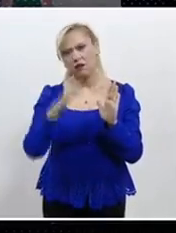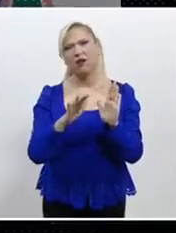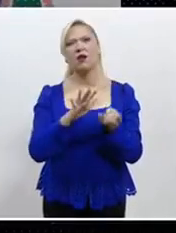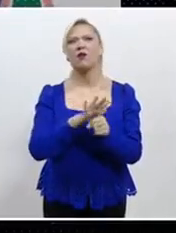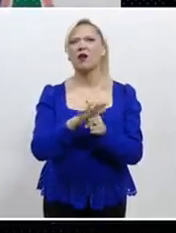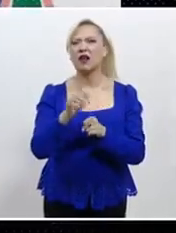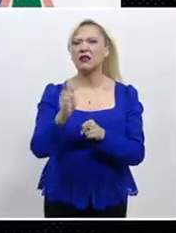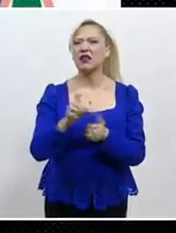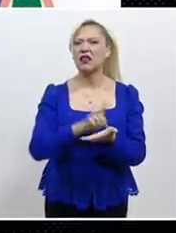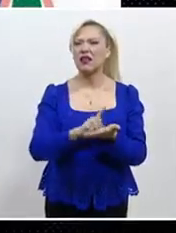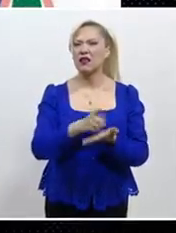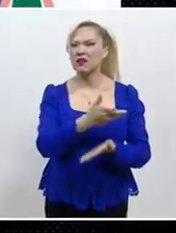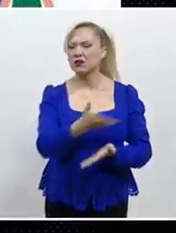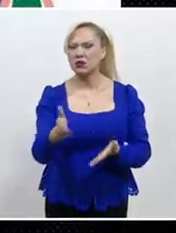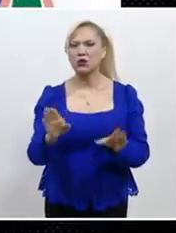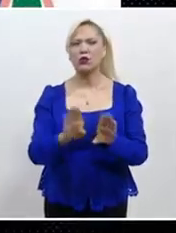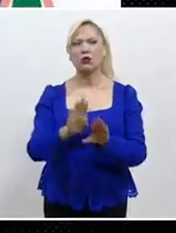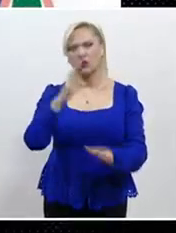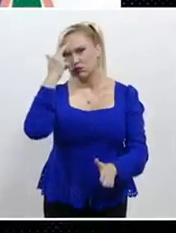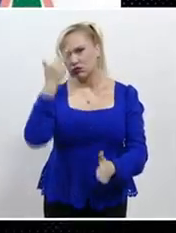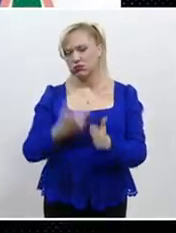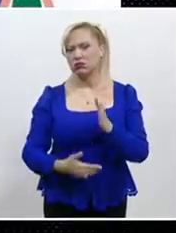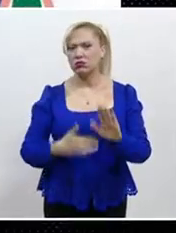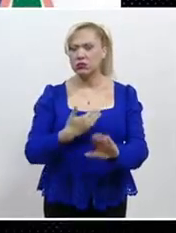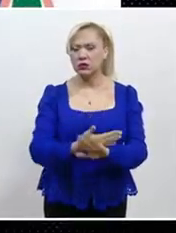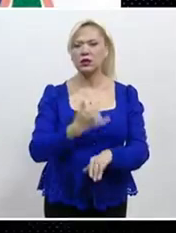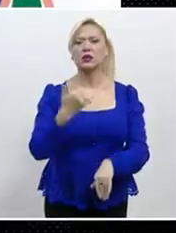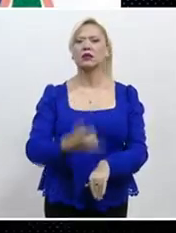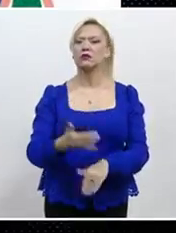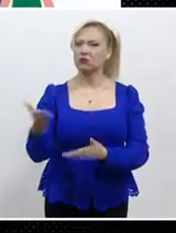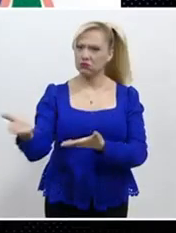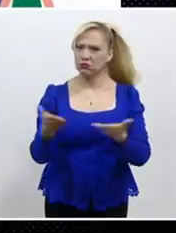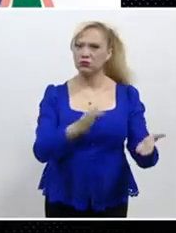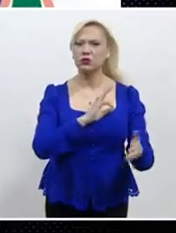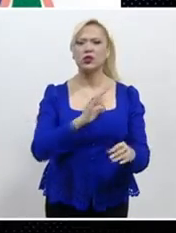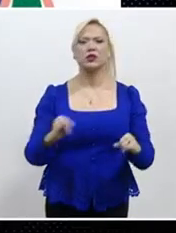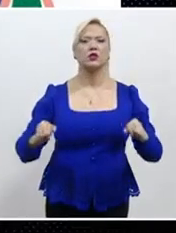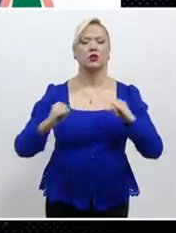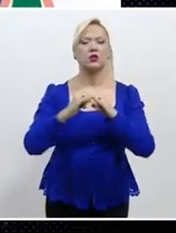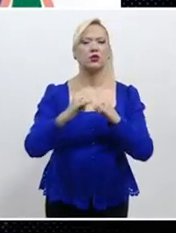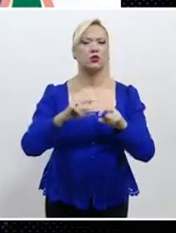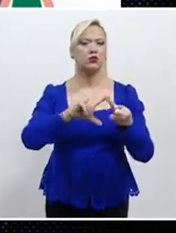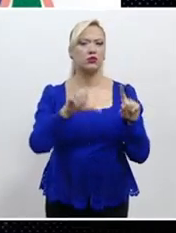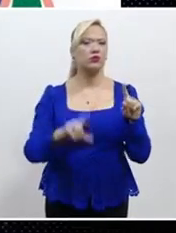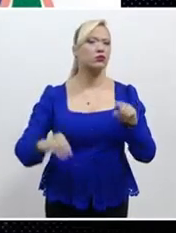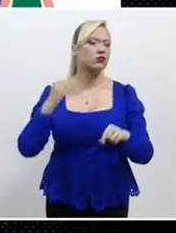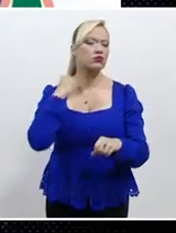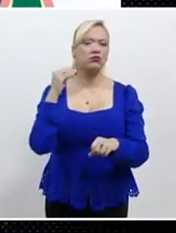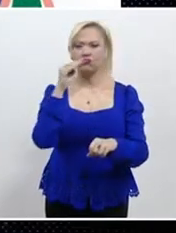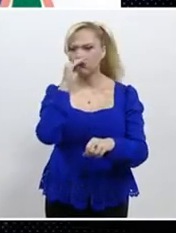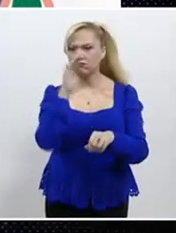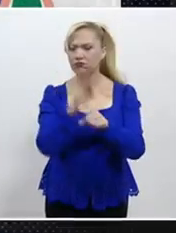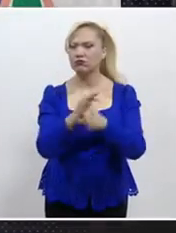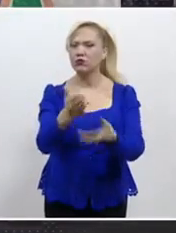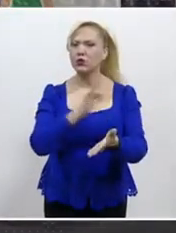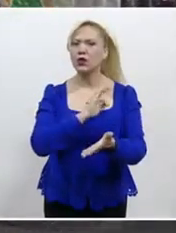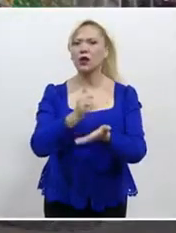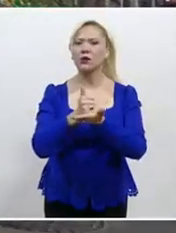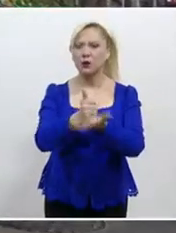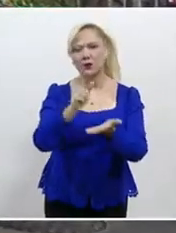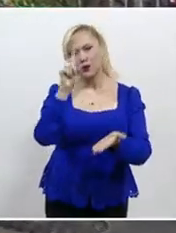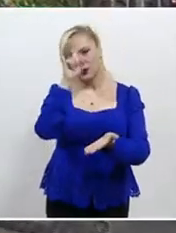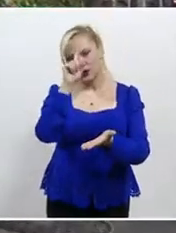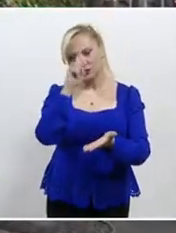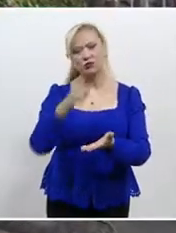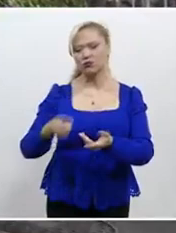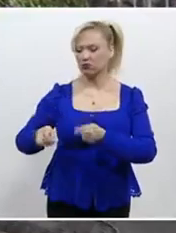reconocer cuándo han sido violados y que conozcan que pueden acudir a la Defensoría Pública Federal para recibir orientación, asesoría y